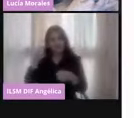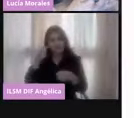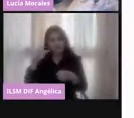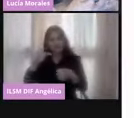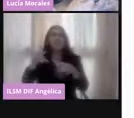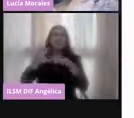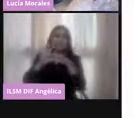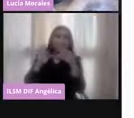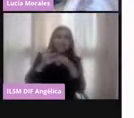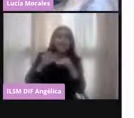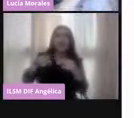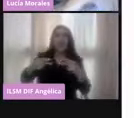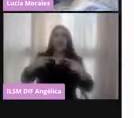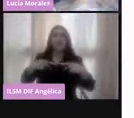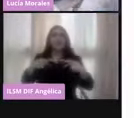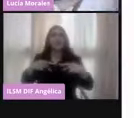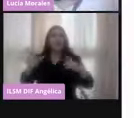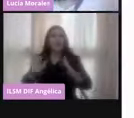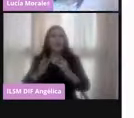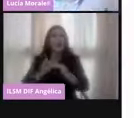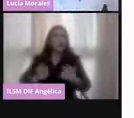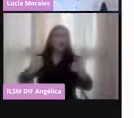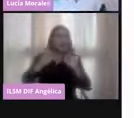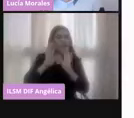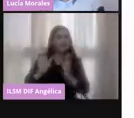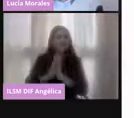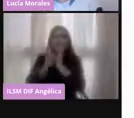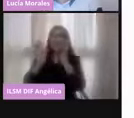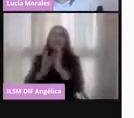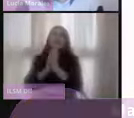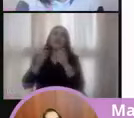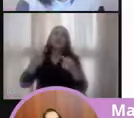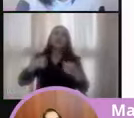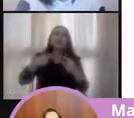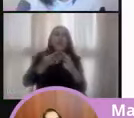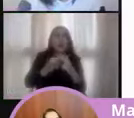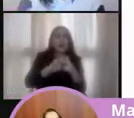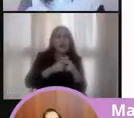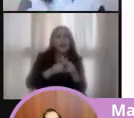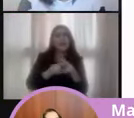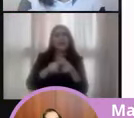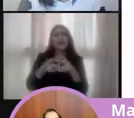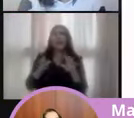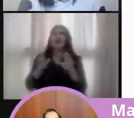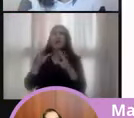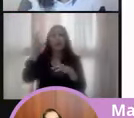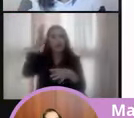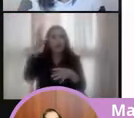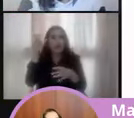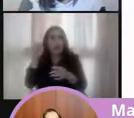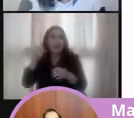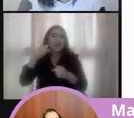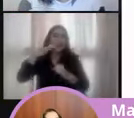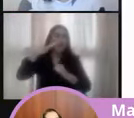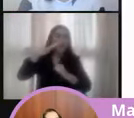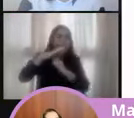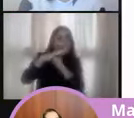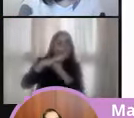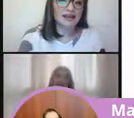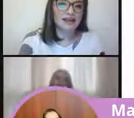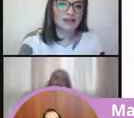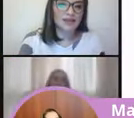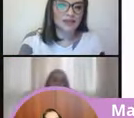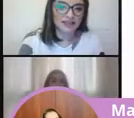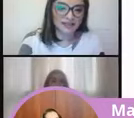ciudadana, pero voy a iniciar primero con algunos conceptos que son muy básicos sobre principalmente qué es